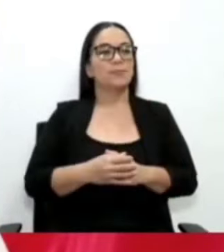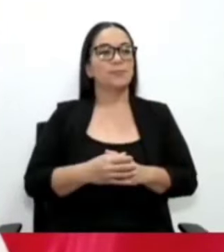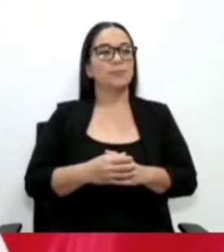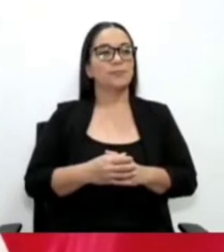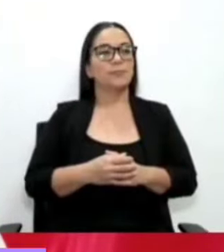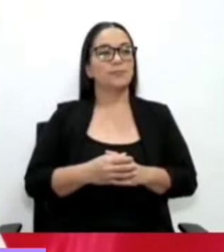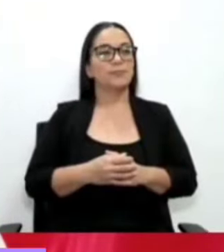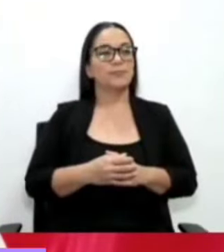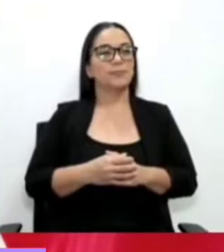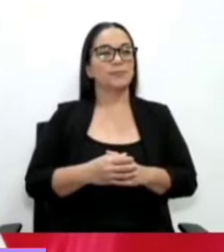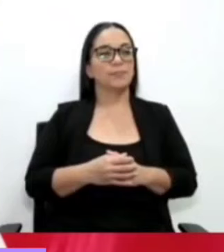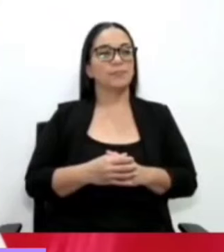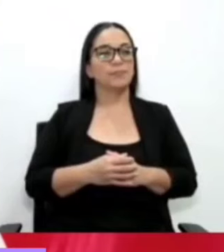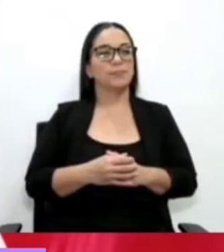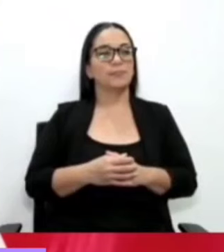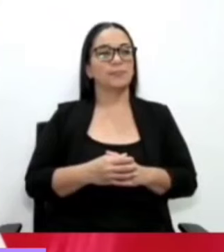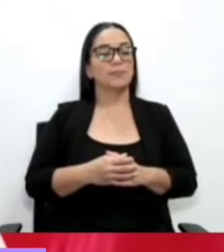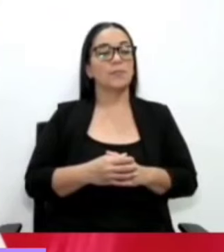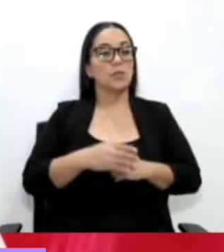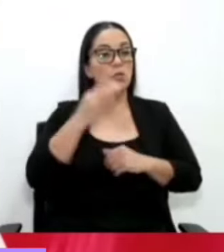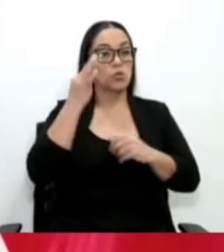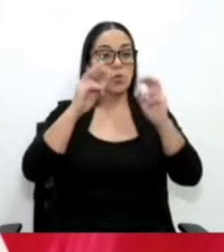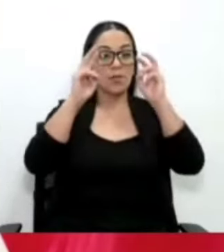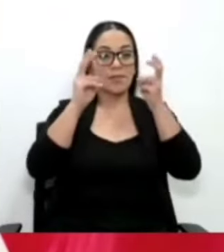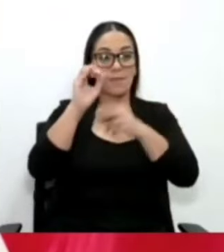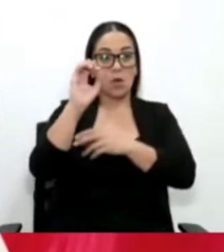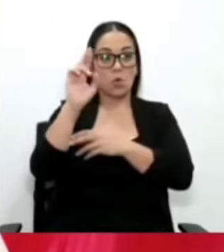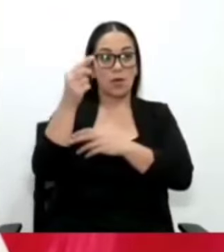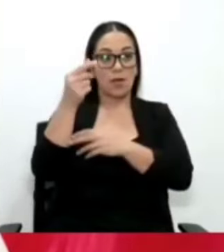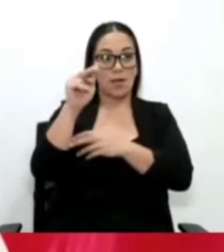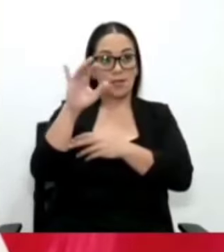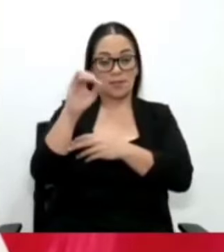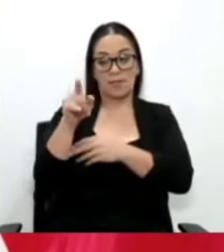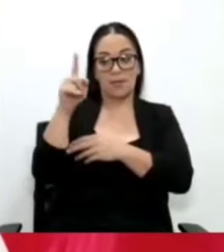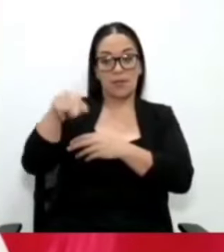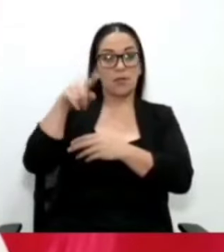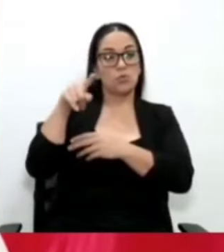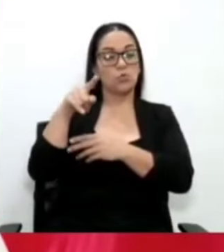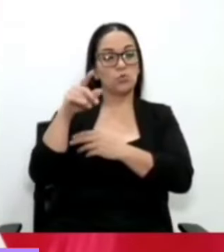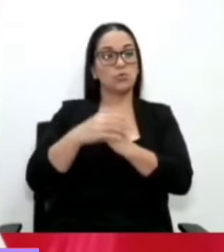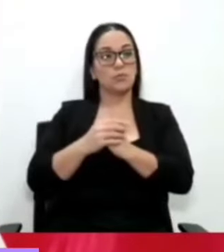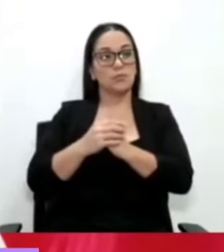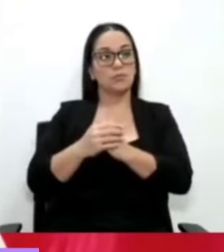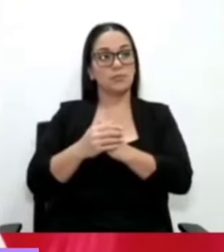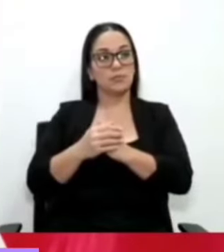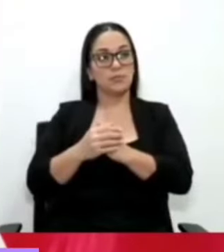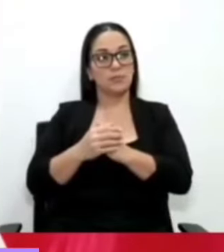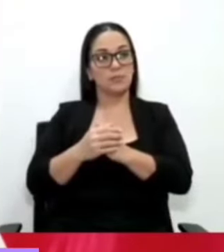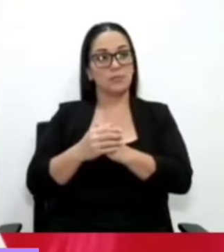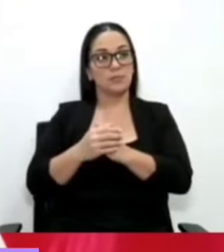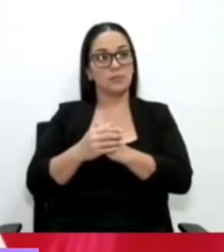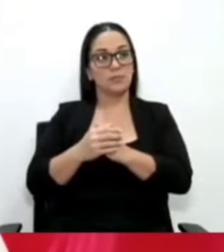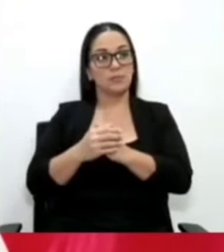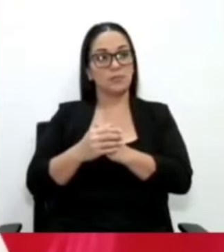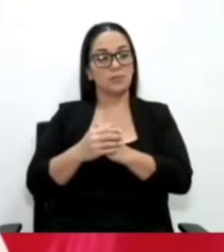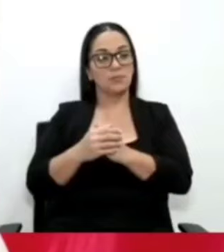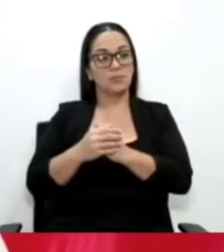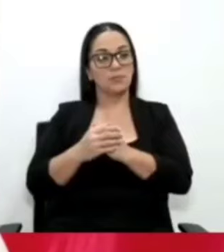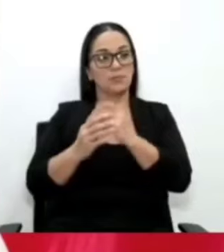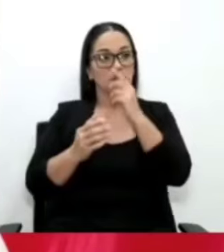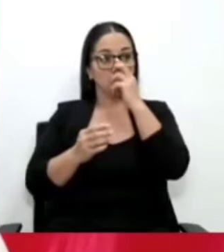la materia orgánica que ellos creen le tiran a doña Pilar, tú sabes, materia orgánica digerida,